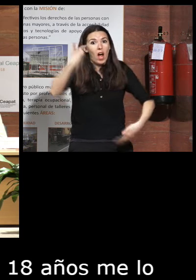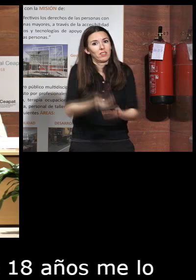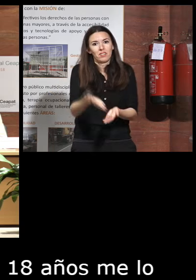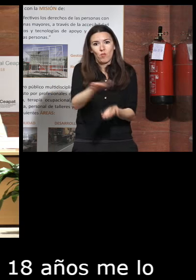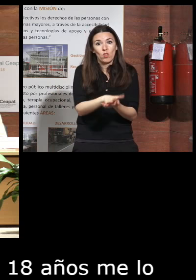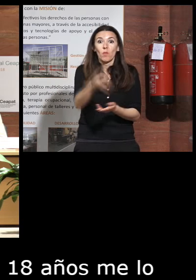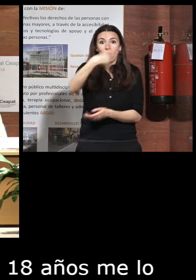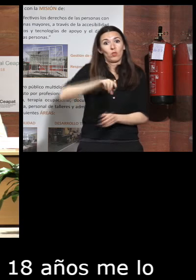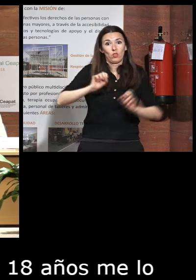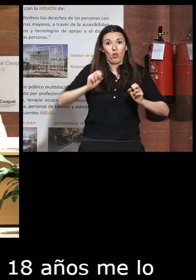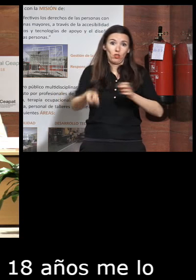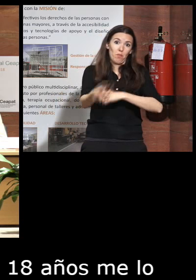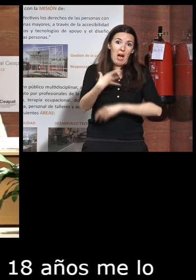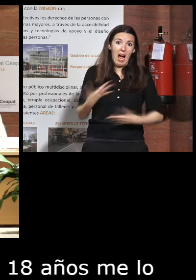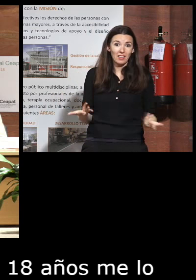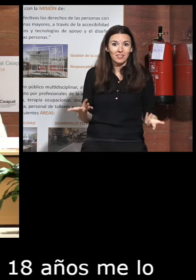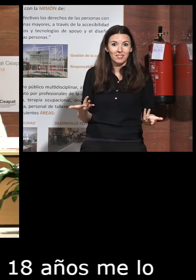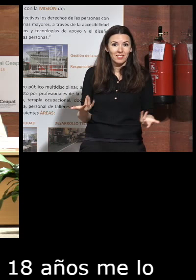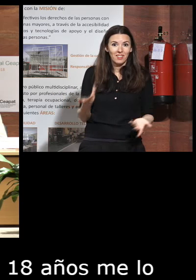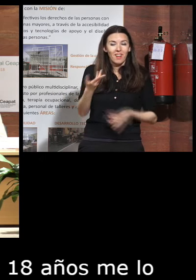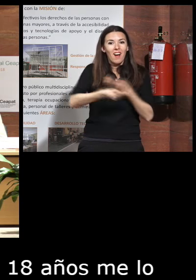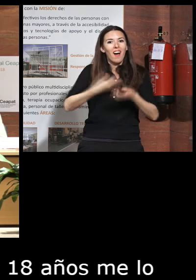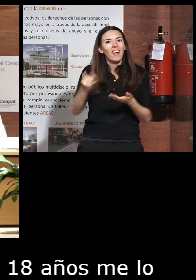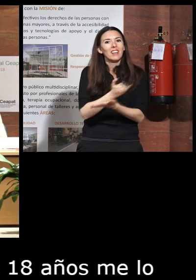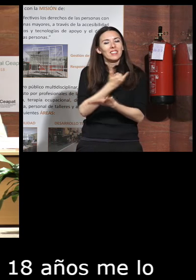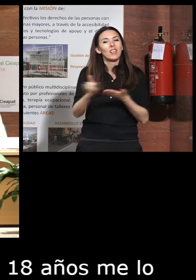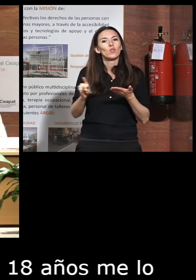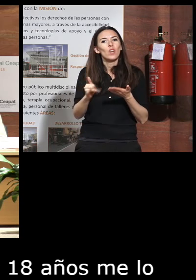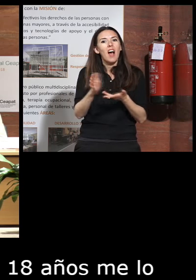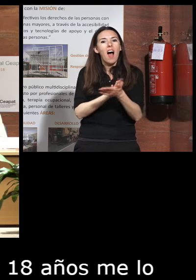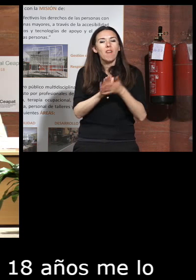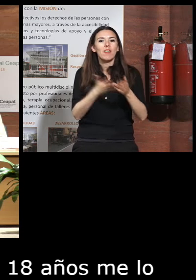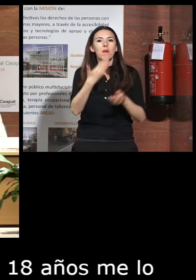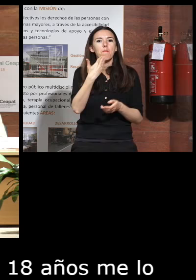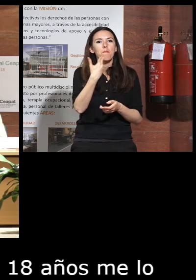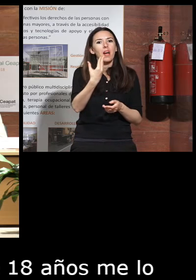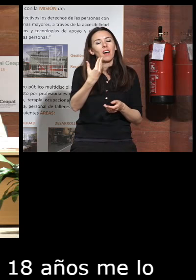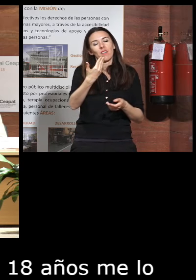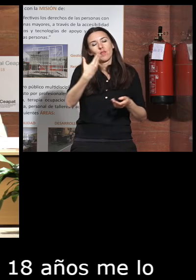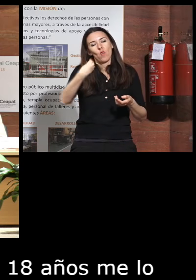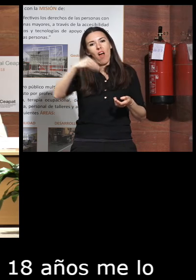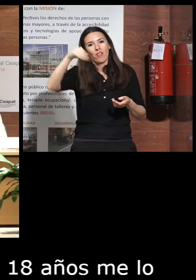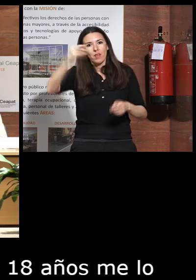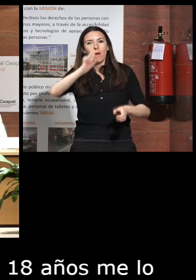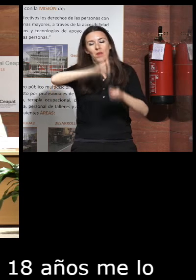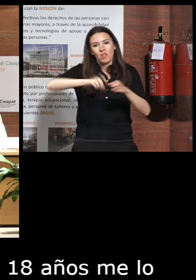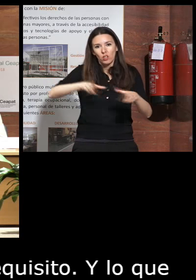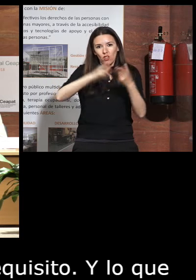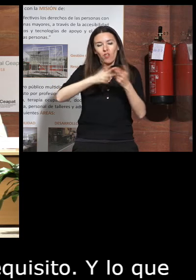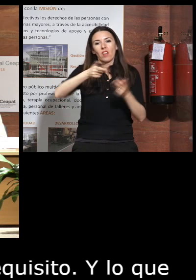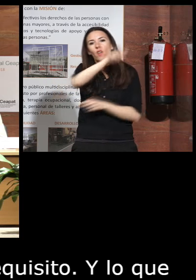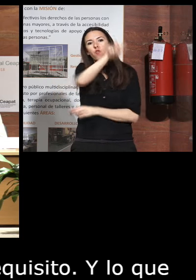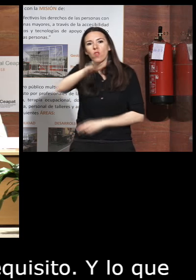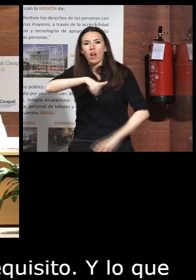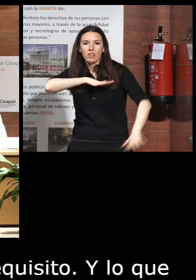más digo y lo que vamos a hacer en esta asignatura es hablar de envejecimiento activo de participación social de ciudadanía activa